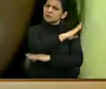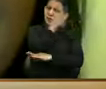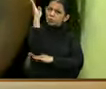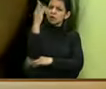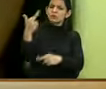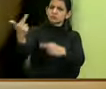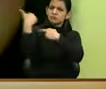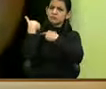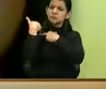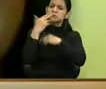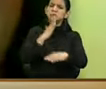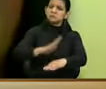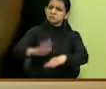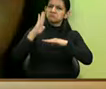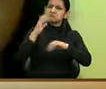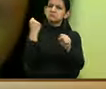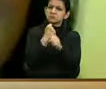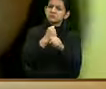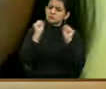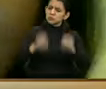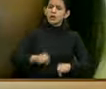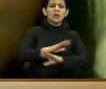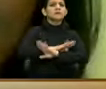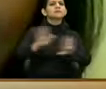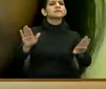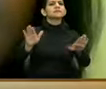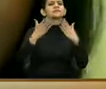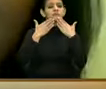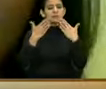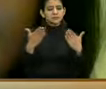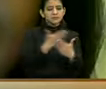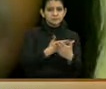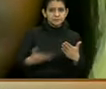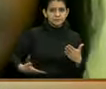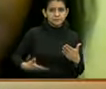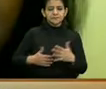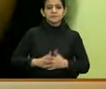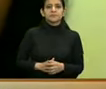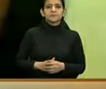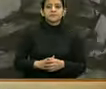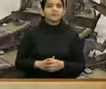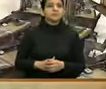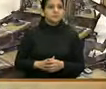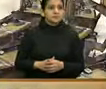responsable y comprometida de trabajar. Hasta ahí mi intervención, señor presidente. Muchas gracias. Tiene la palabra el asambleista.